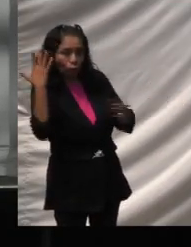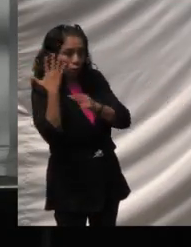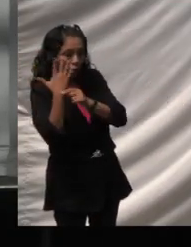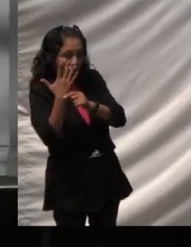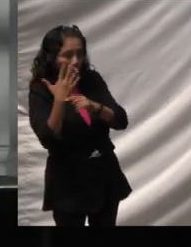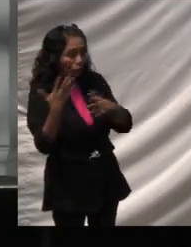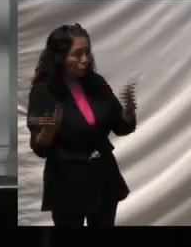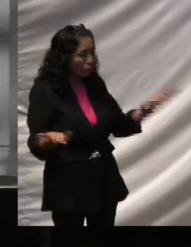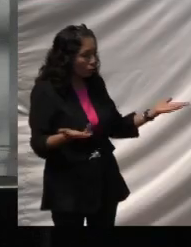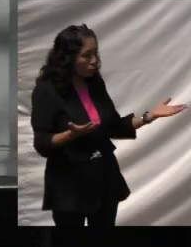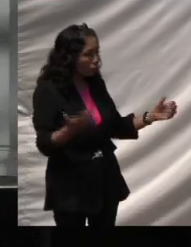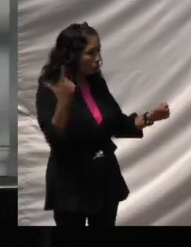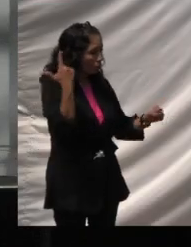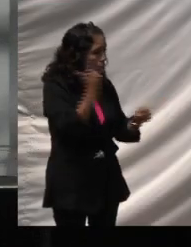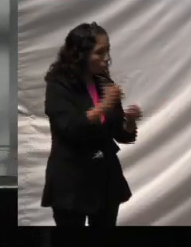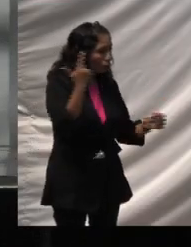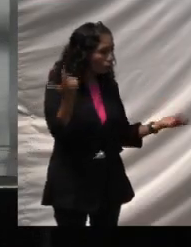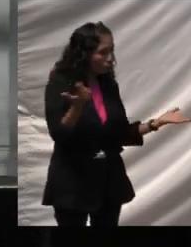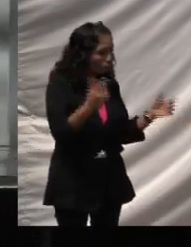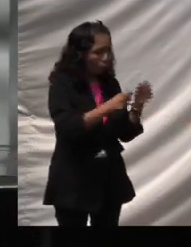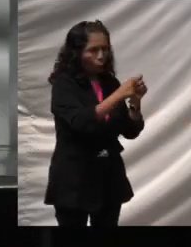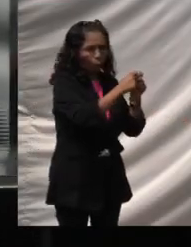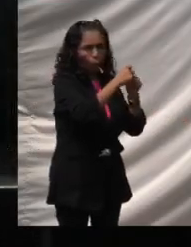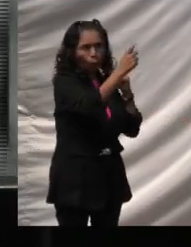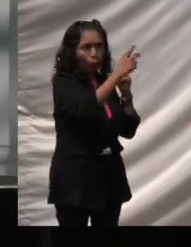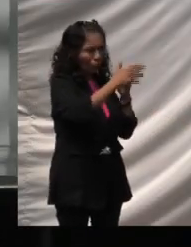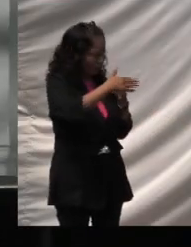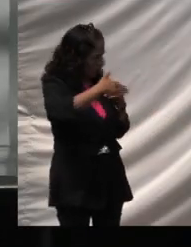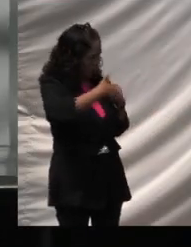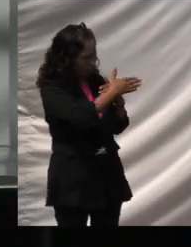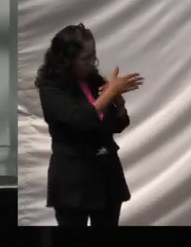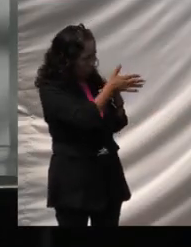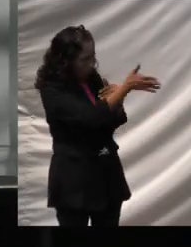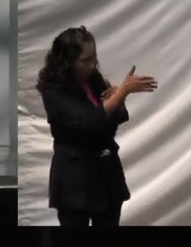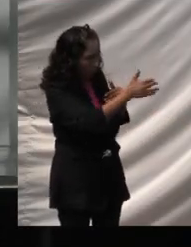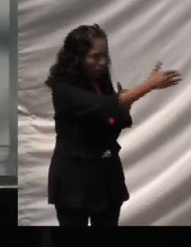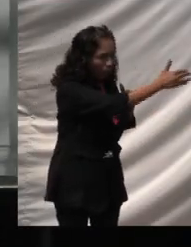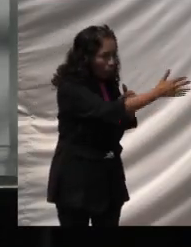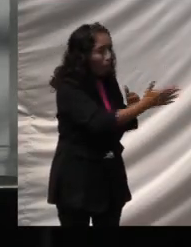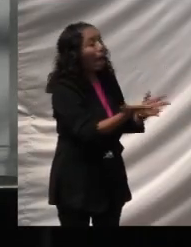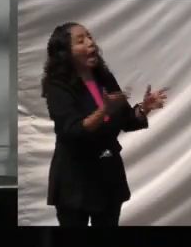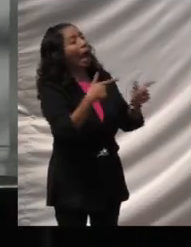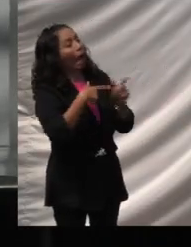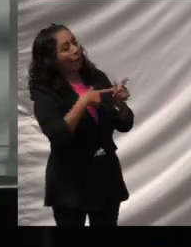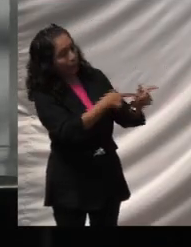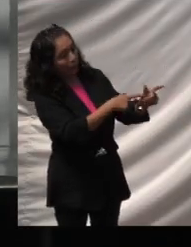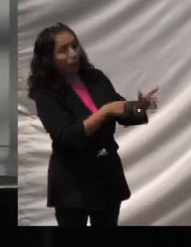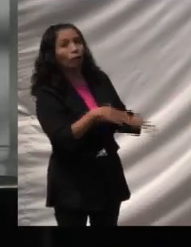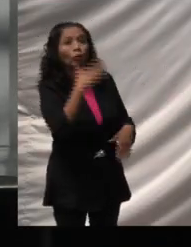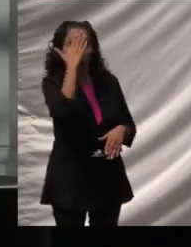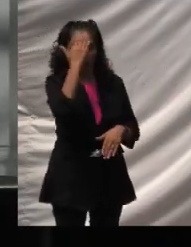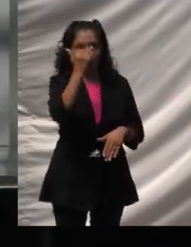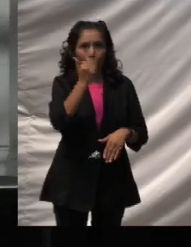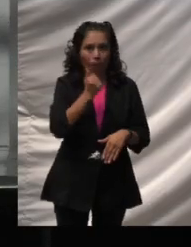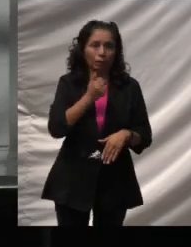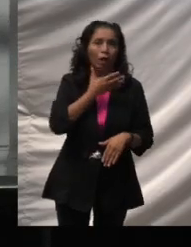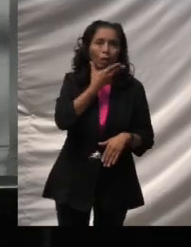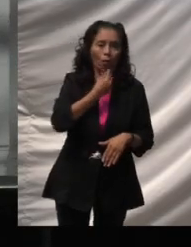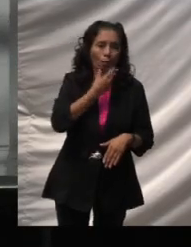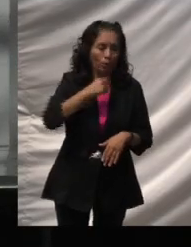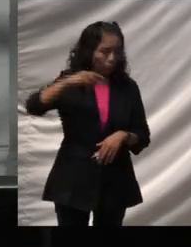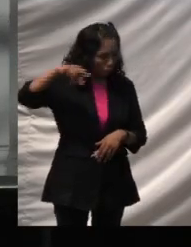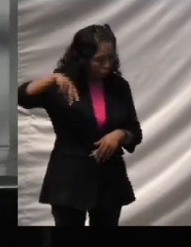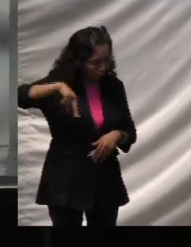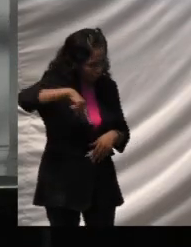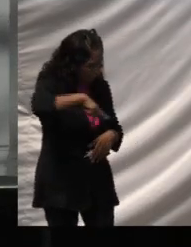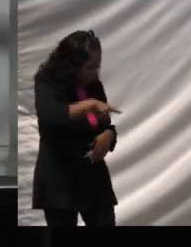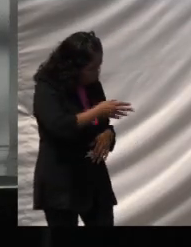la nada, encontró unas flechas que marcaban hacia un lugar. Entonces, el maya decidió